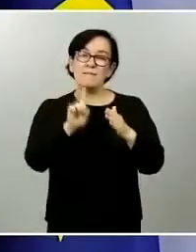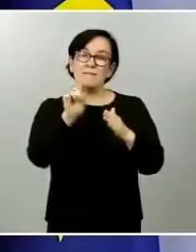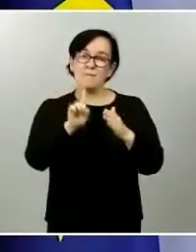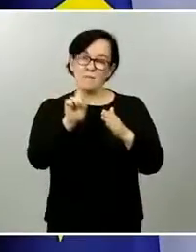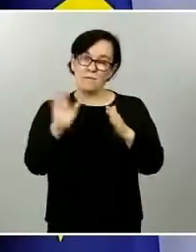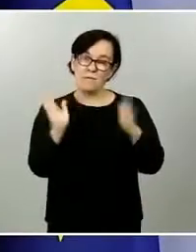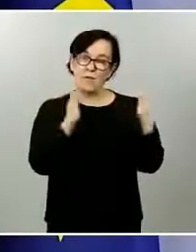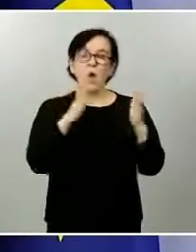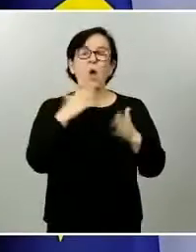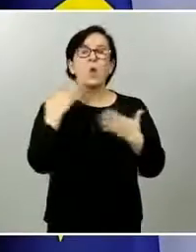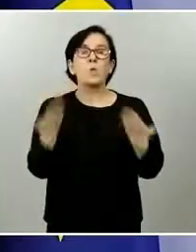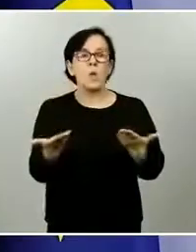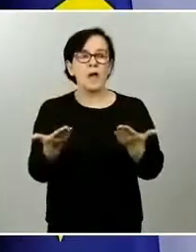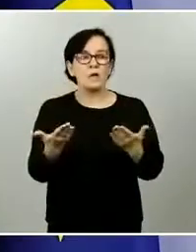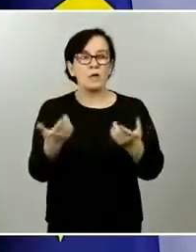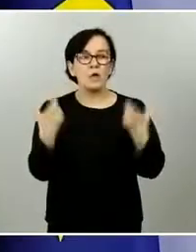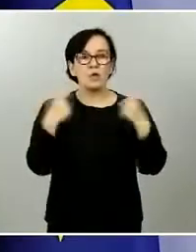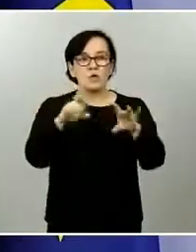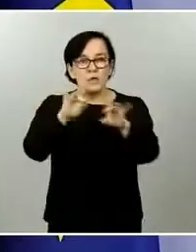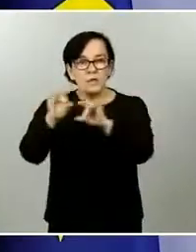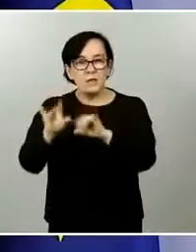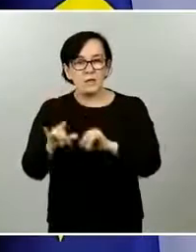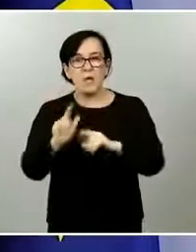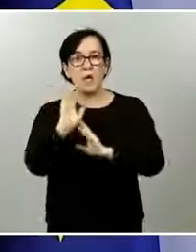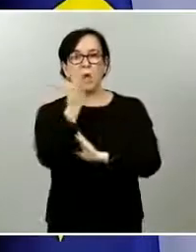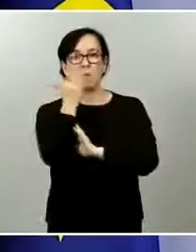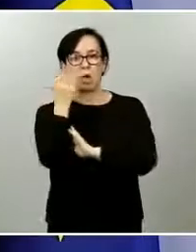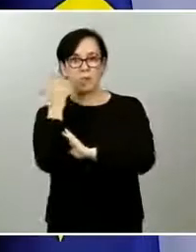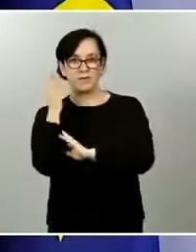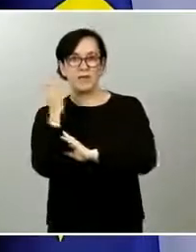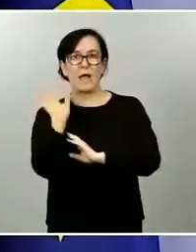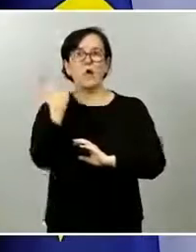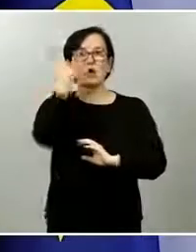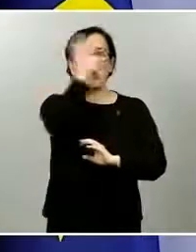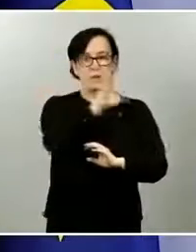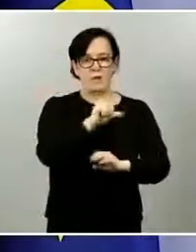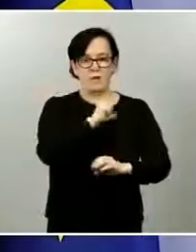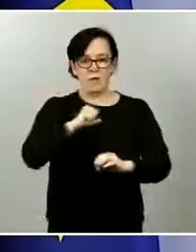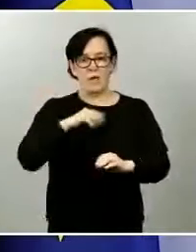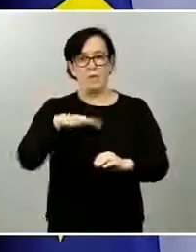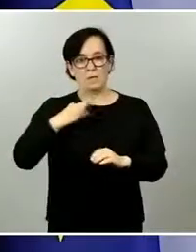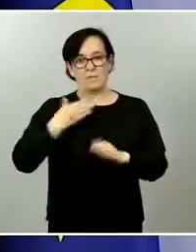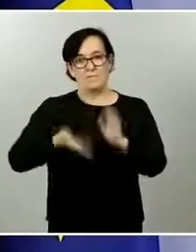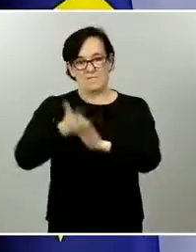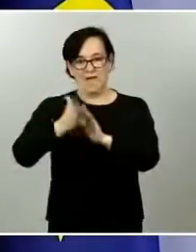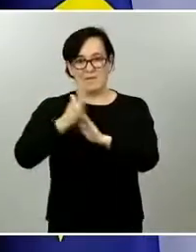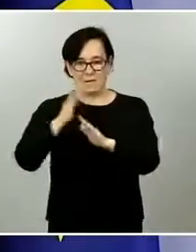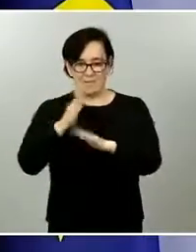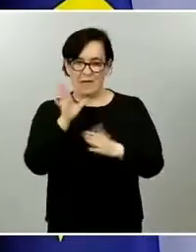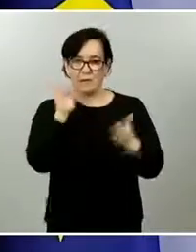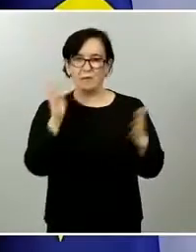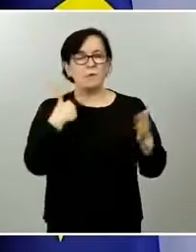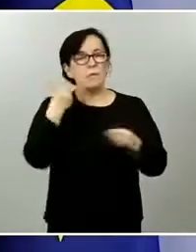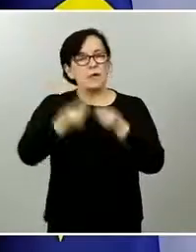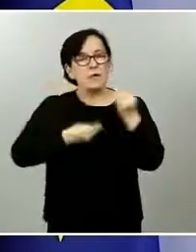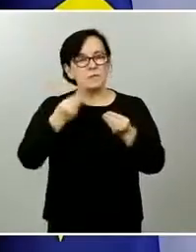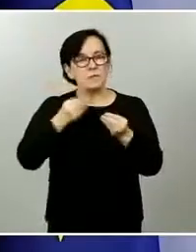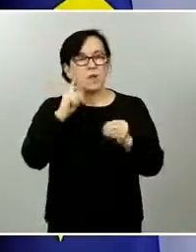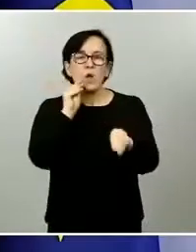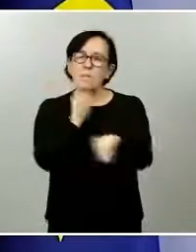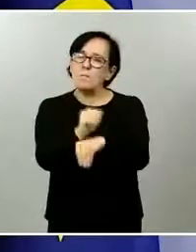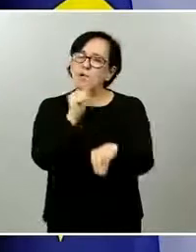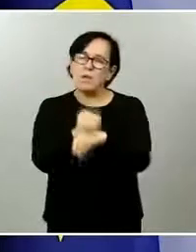habitan esta casi mitad de la población española que todavía no puede progresar a fase 1, pues cuáles de ellos,